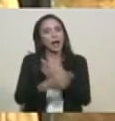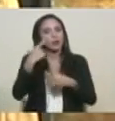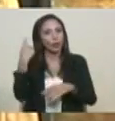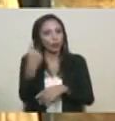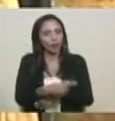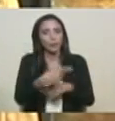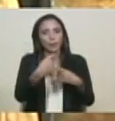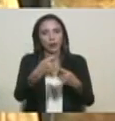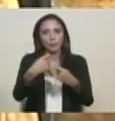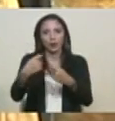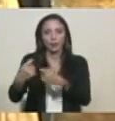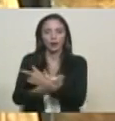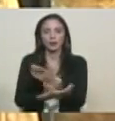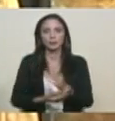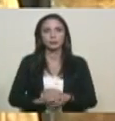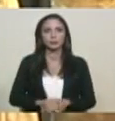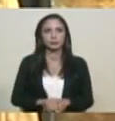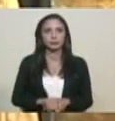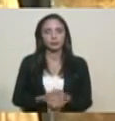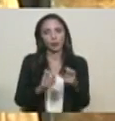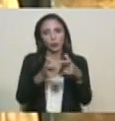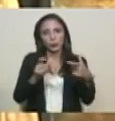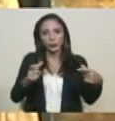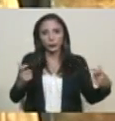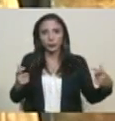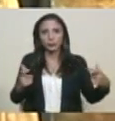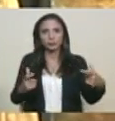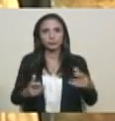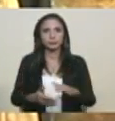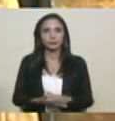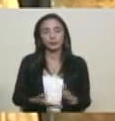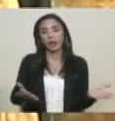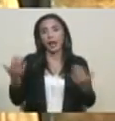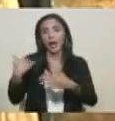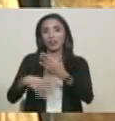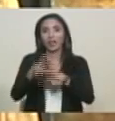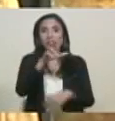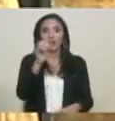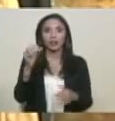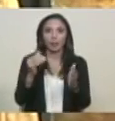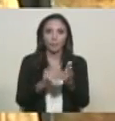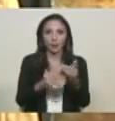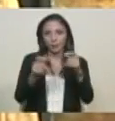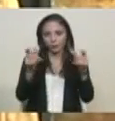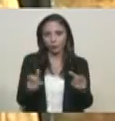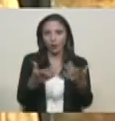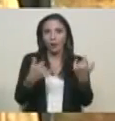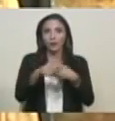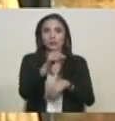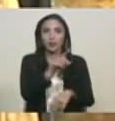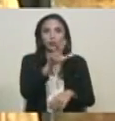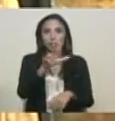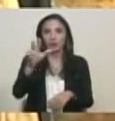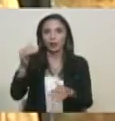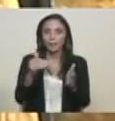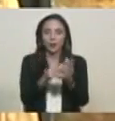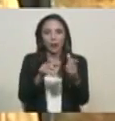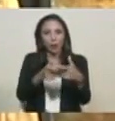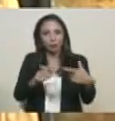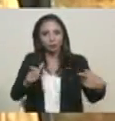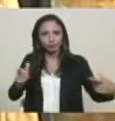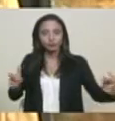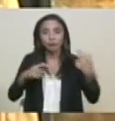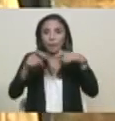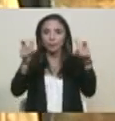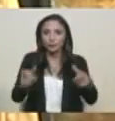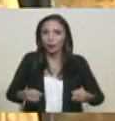multimillonarios de este país. Eso creció, eran 30 mil, ahora son 133 mil. Para